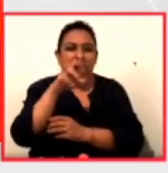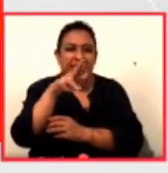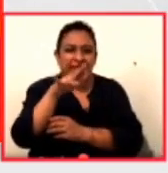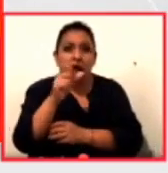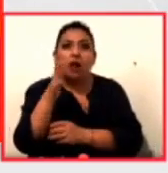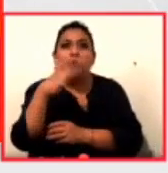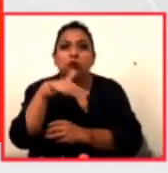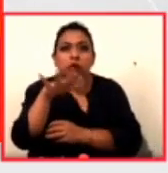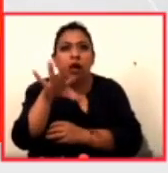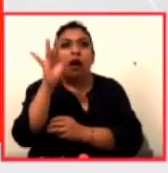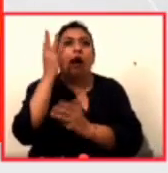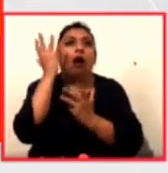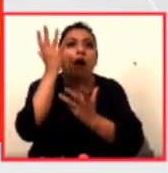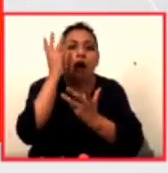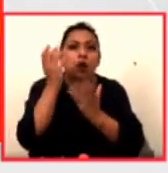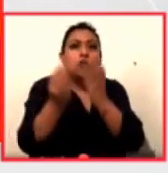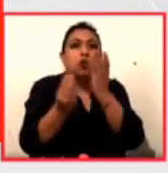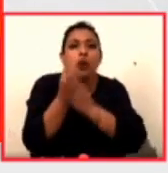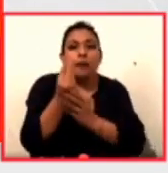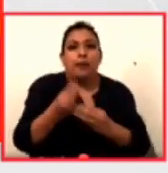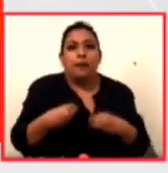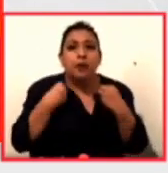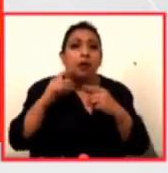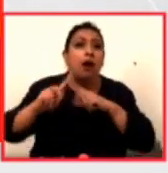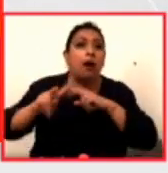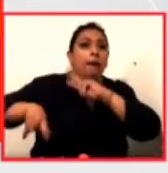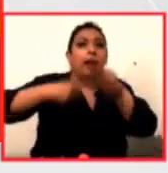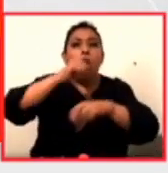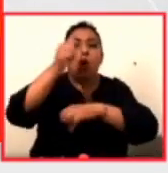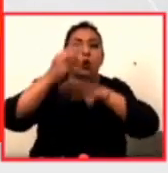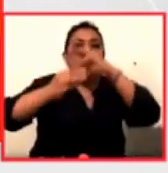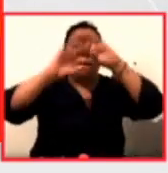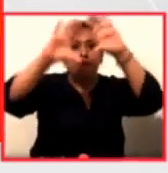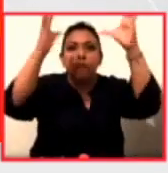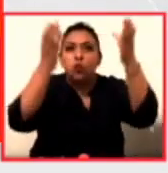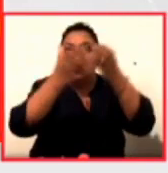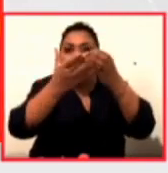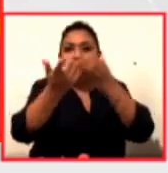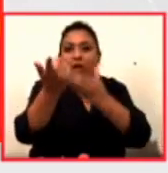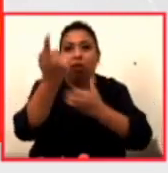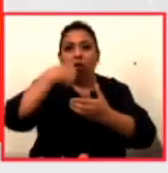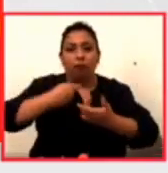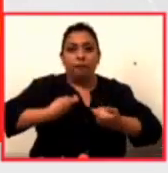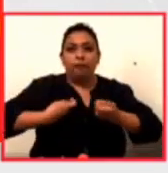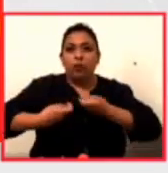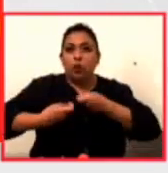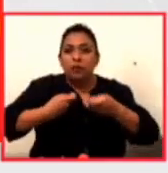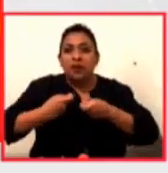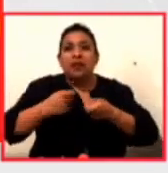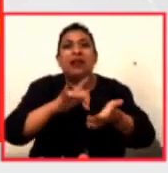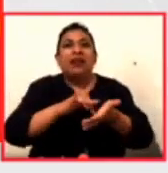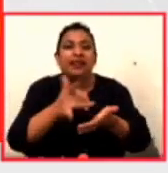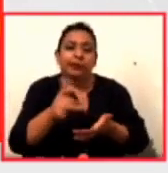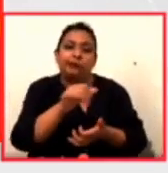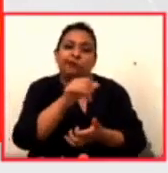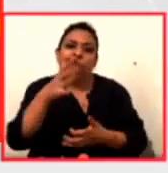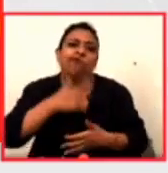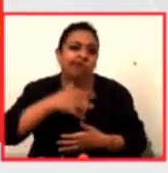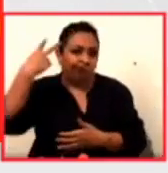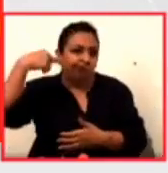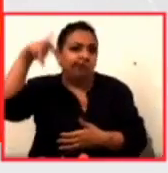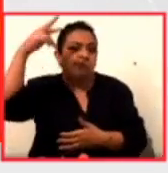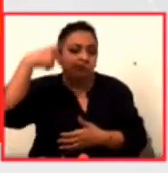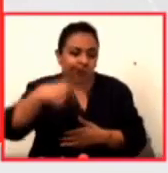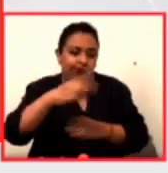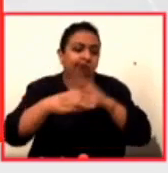esperanza y de una nueva vida se van los humanos a conquistar otro planeta y resultan siendo dominados gracias a los vicios que tenemos de este planeta y que